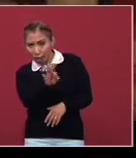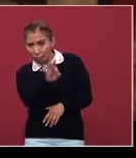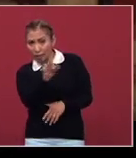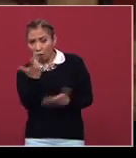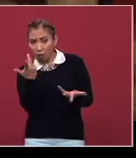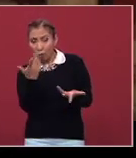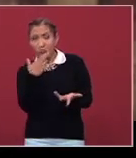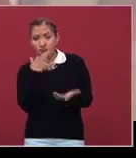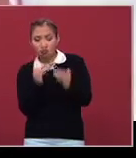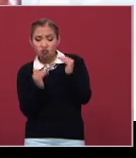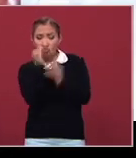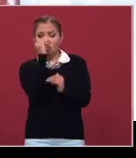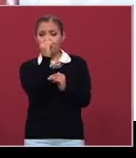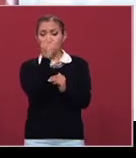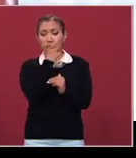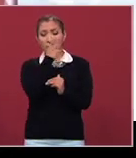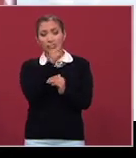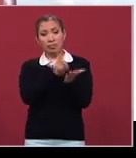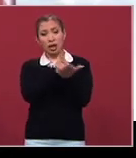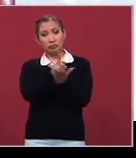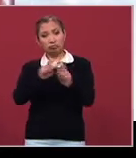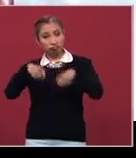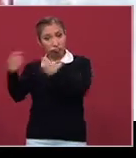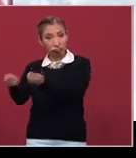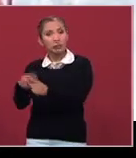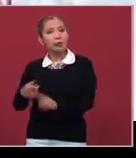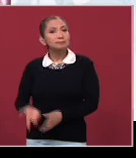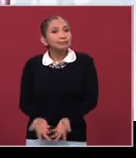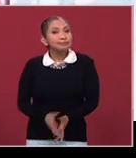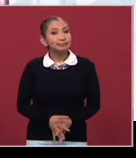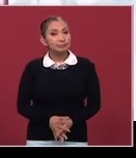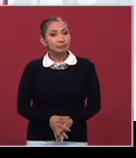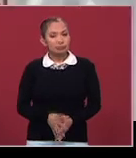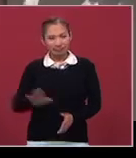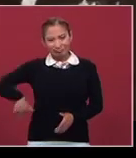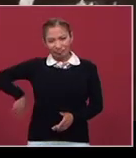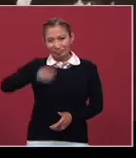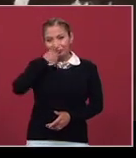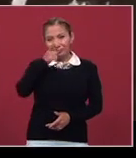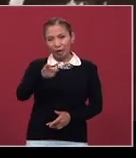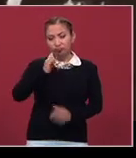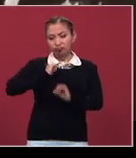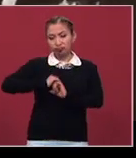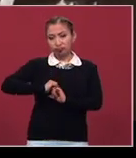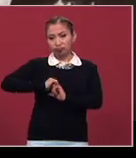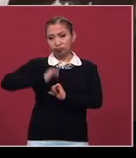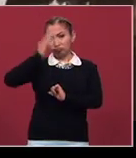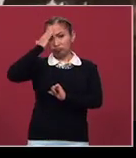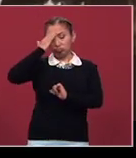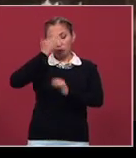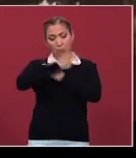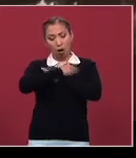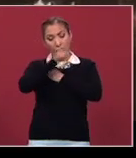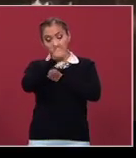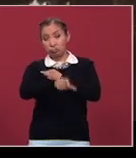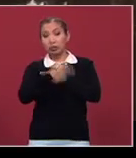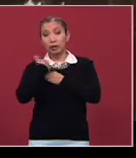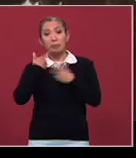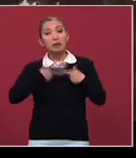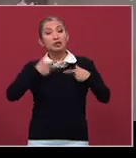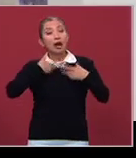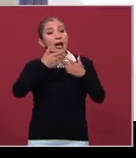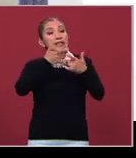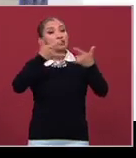reivindicar, o sea, la bandera para reivindicar esos derechos? Esto que hablábamos hace un momento sobre la autoridad moral que tienen nuestros personajes